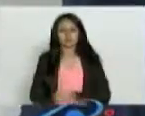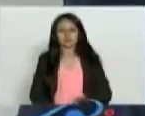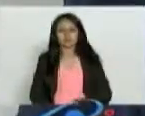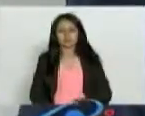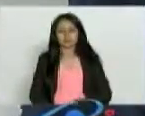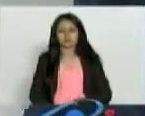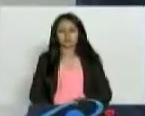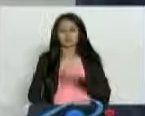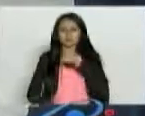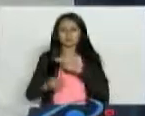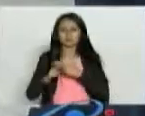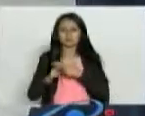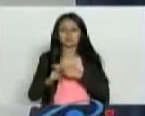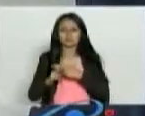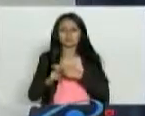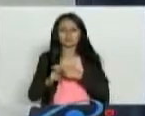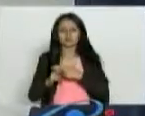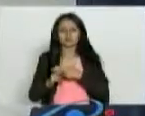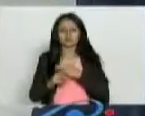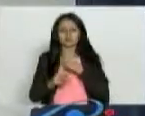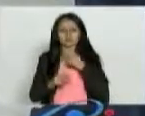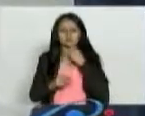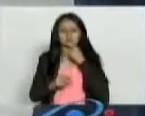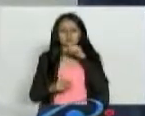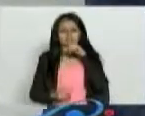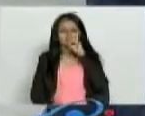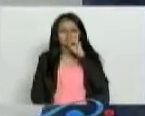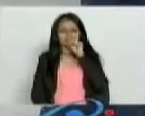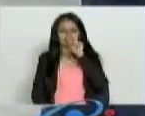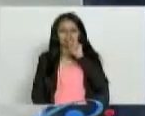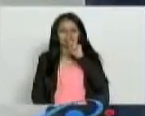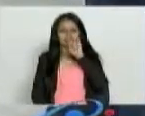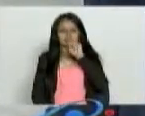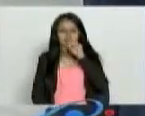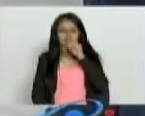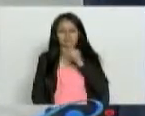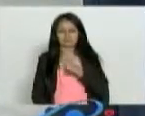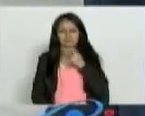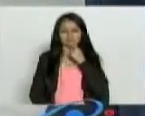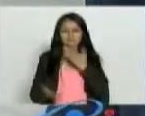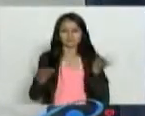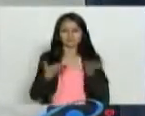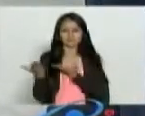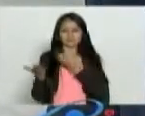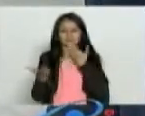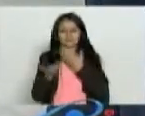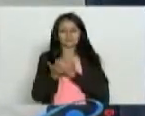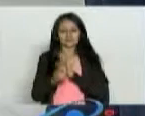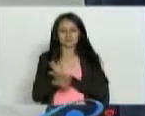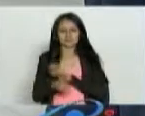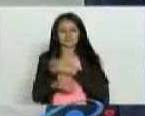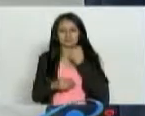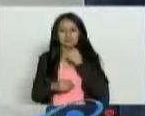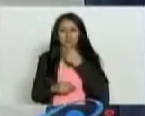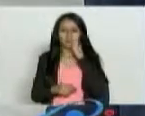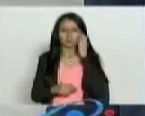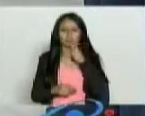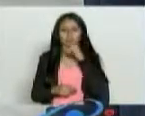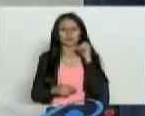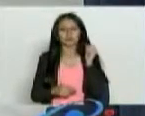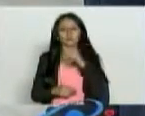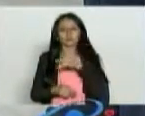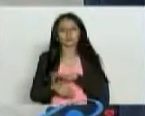¿Cuál es su nombre? David. Bueno, David, bienvenido. Buenas tardes. Para preguntarle al doctor. Buenas tardes.